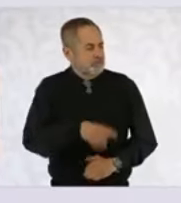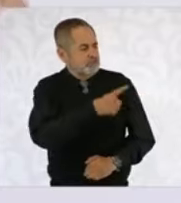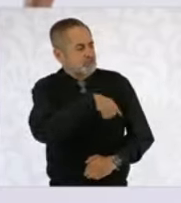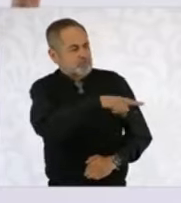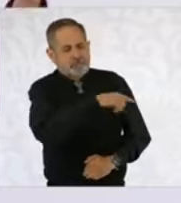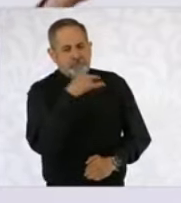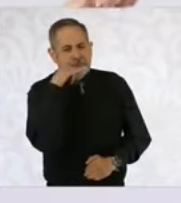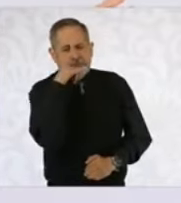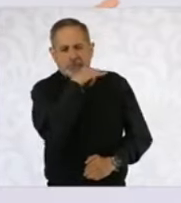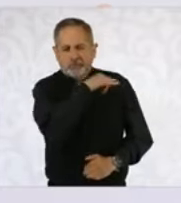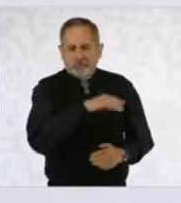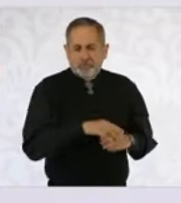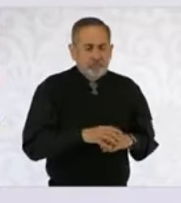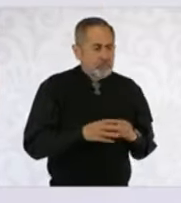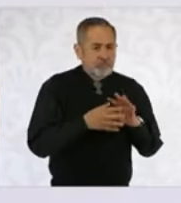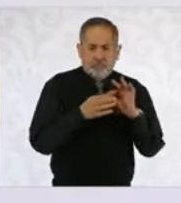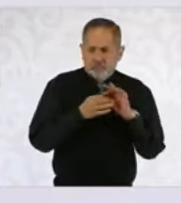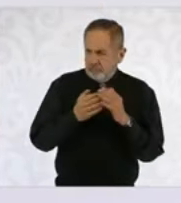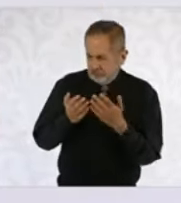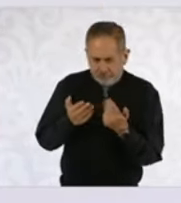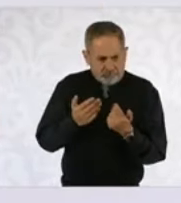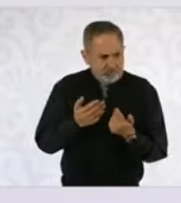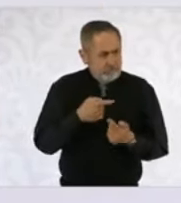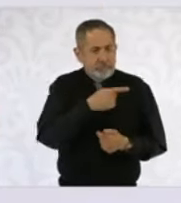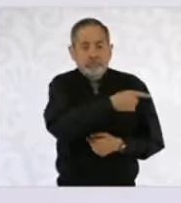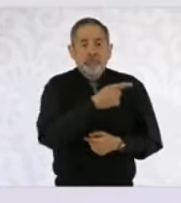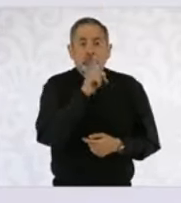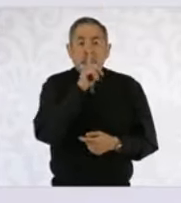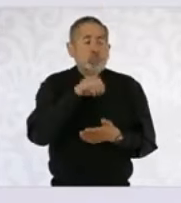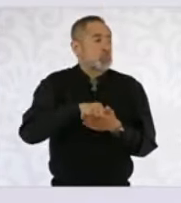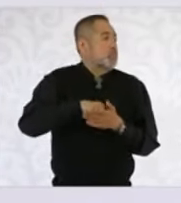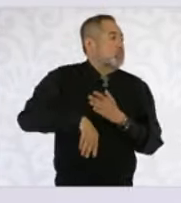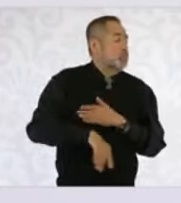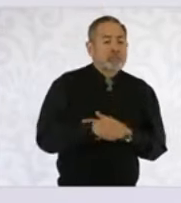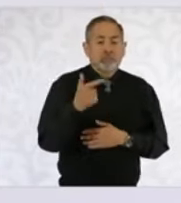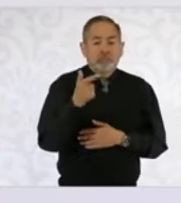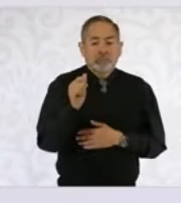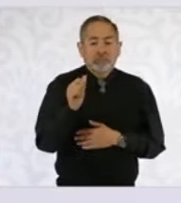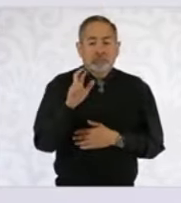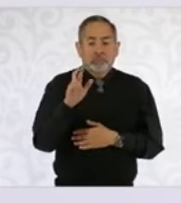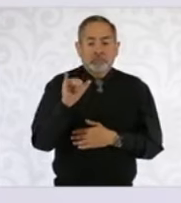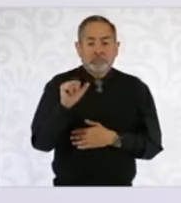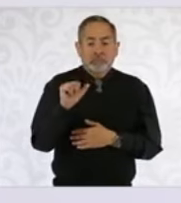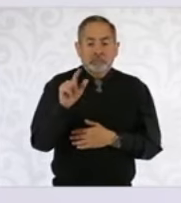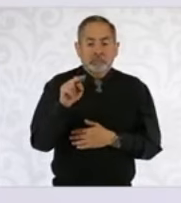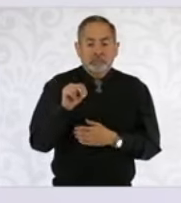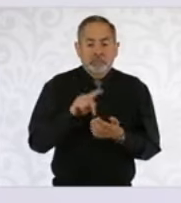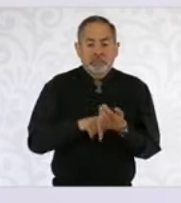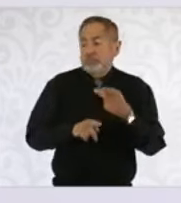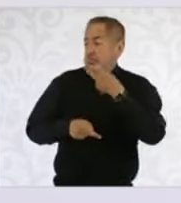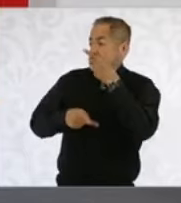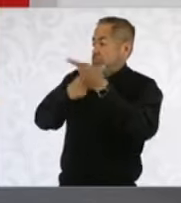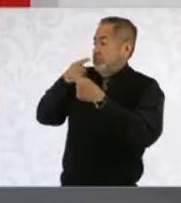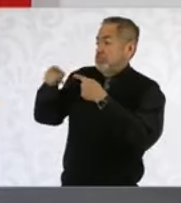porque no dice nada de García Luna y dicen que ahora hay narcoterrorismo y ya